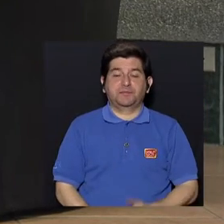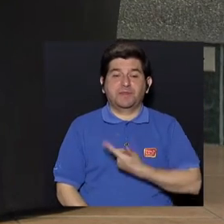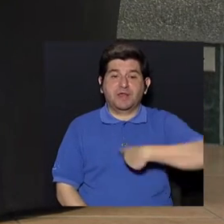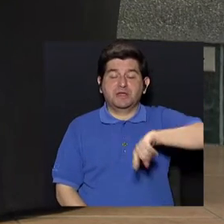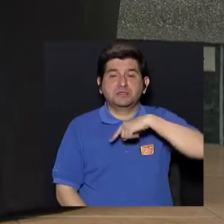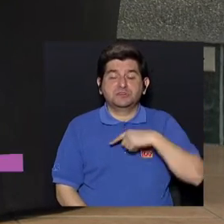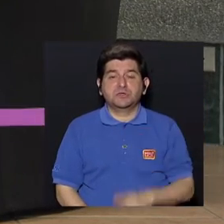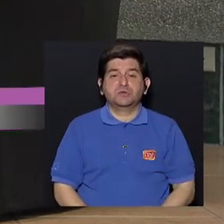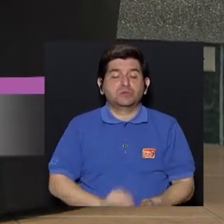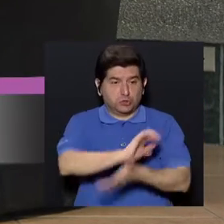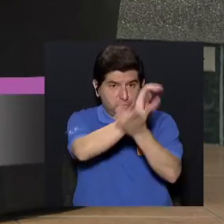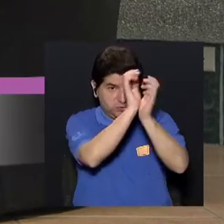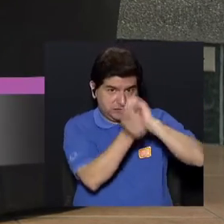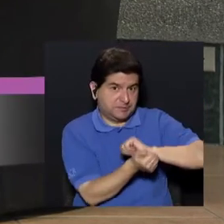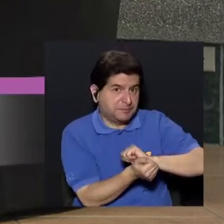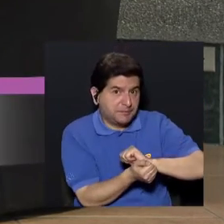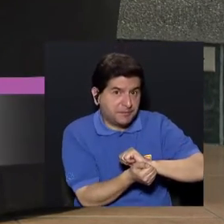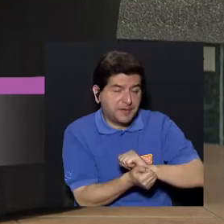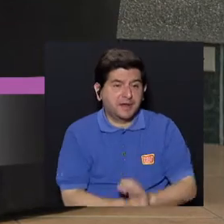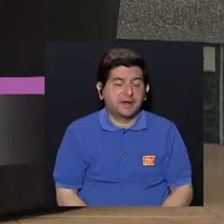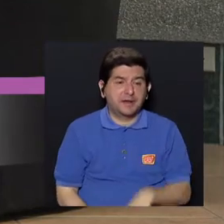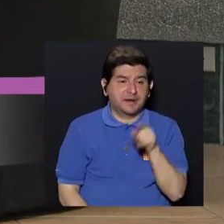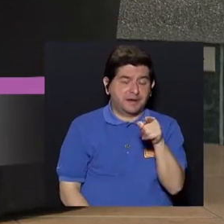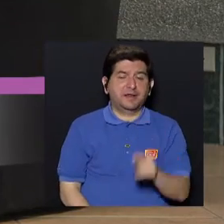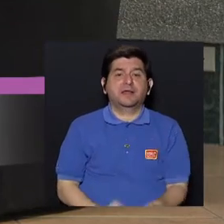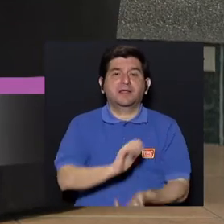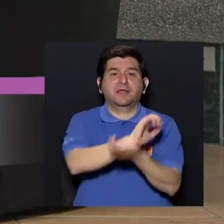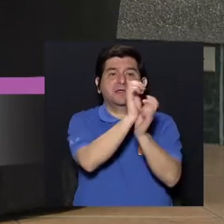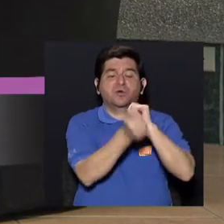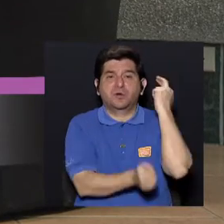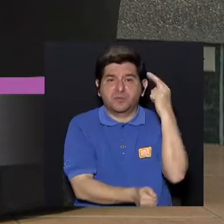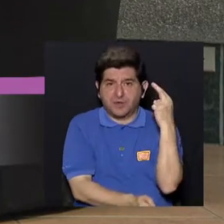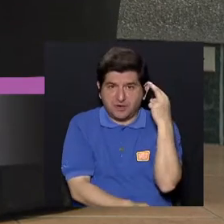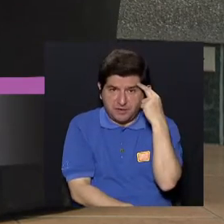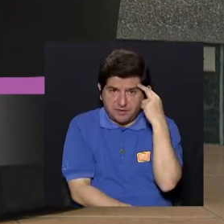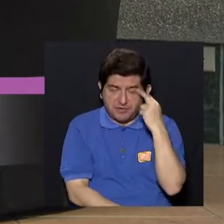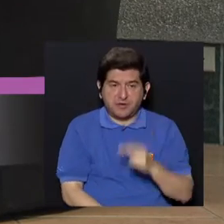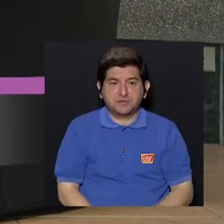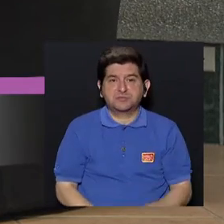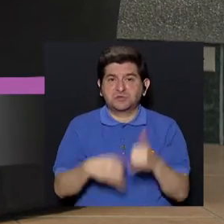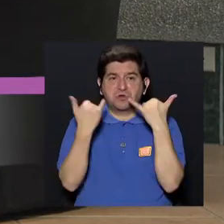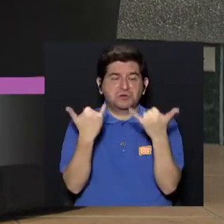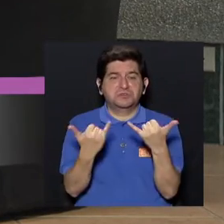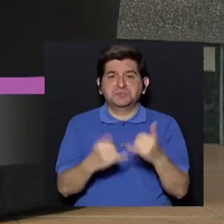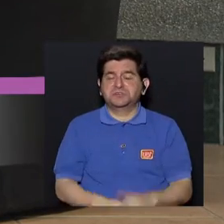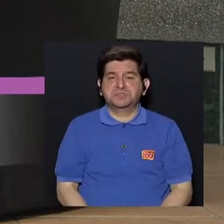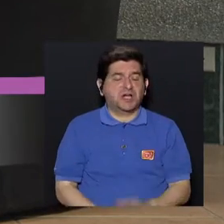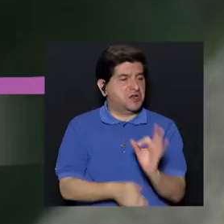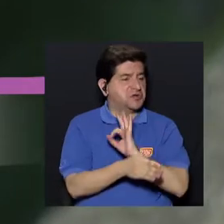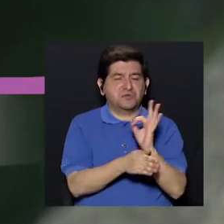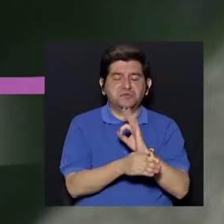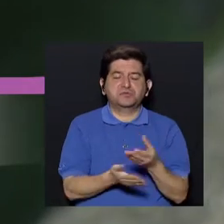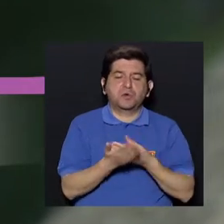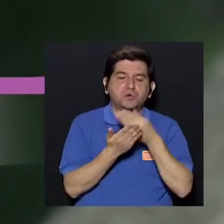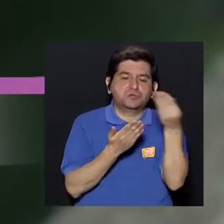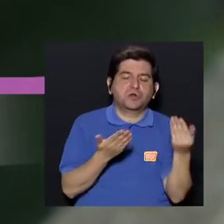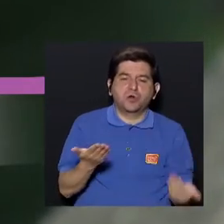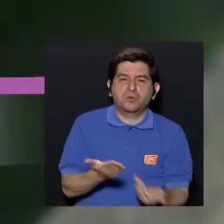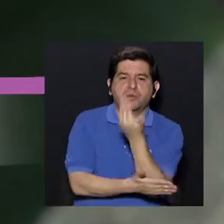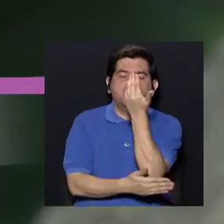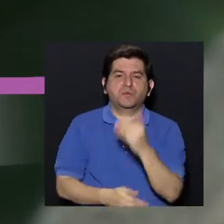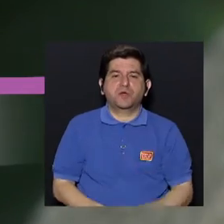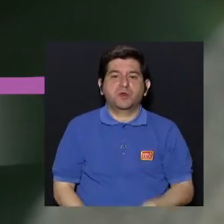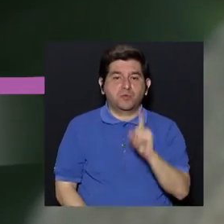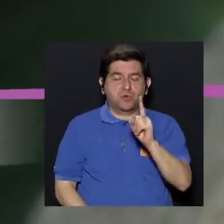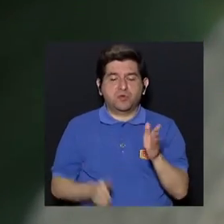nosotros lo vamos a cambiar, esto se cambia debido a que ya se nos ha quemado de más, vamos a comprar uno nuevo y